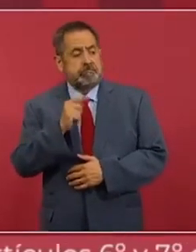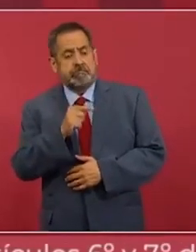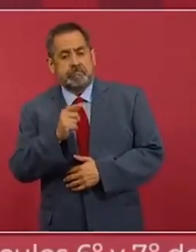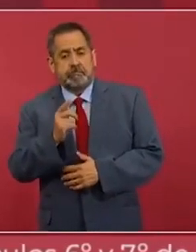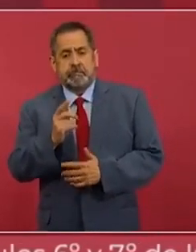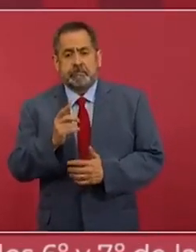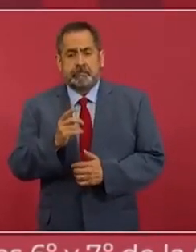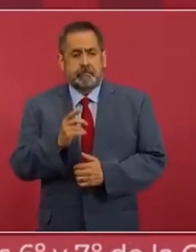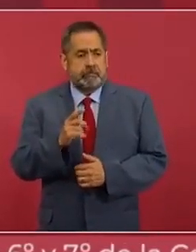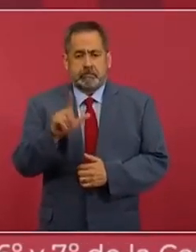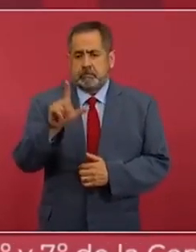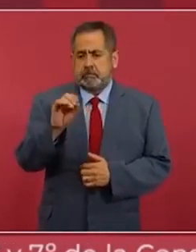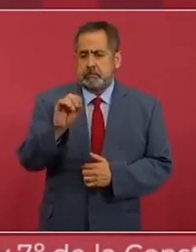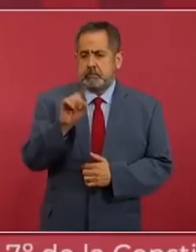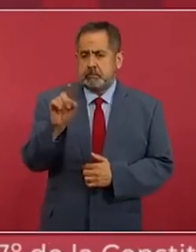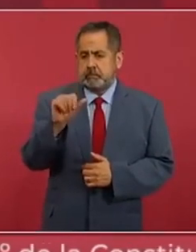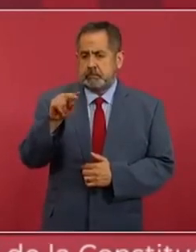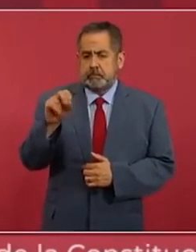Lozano,